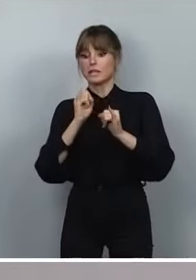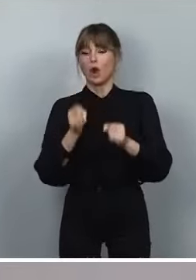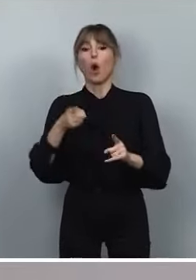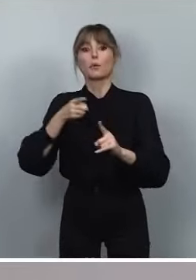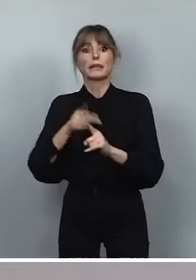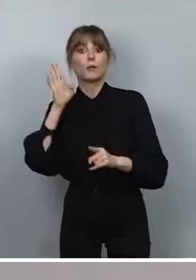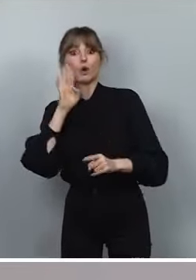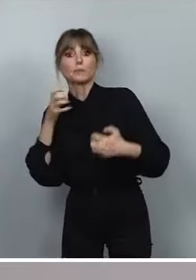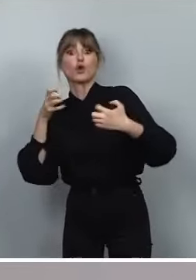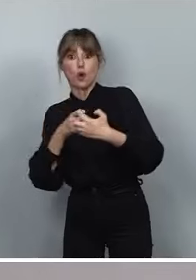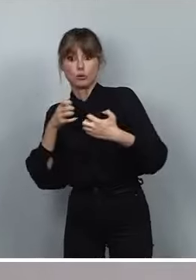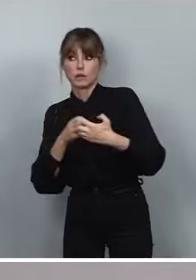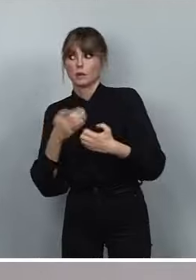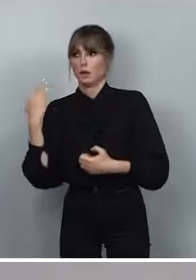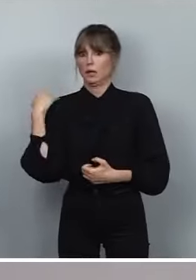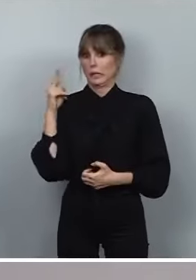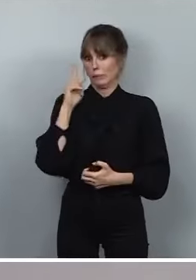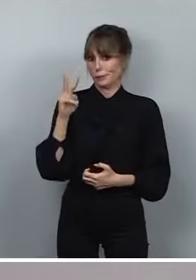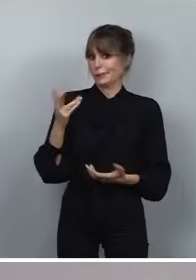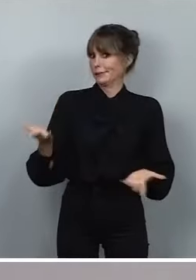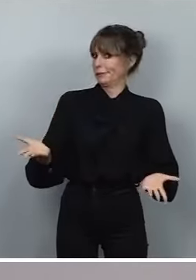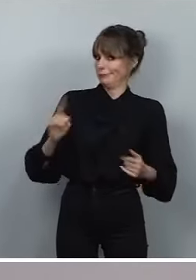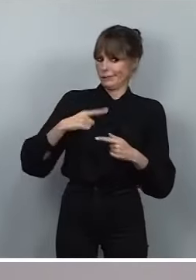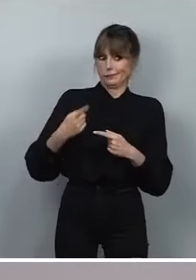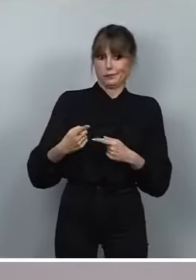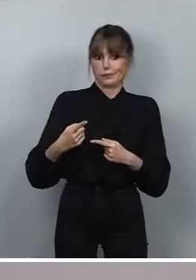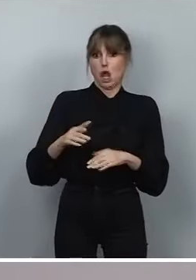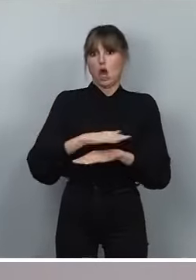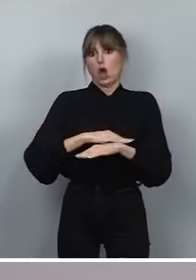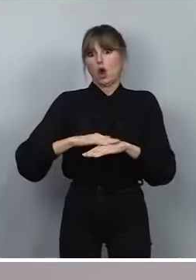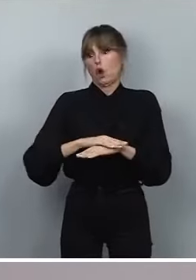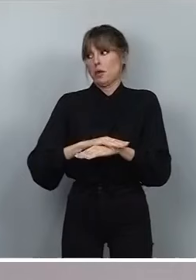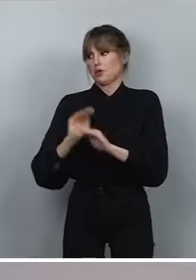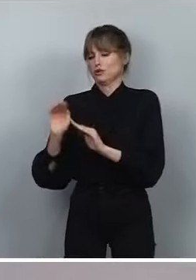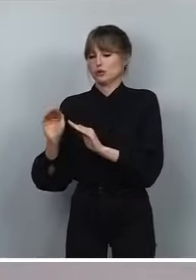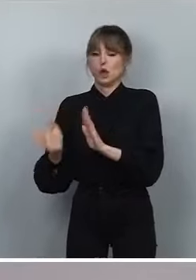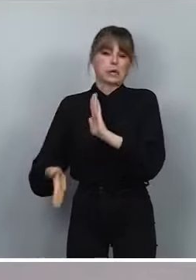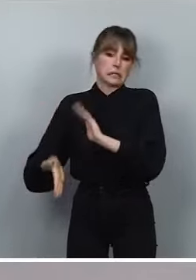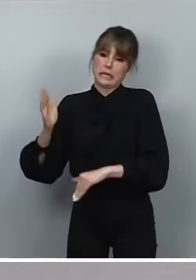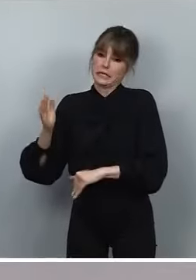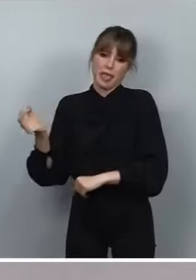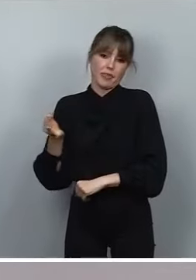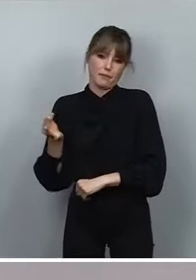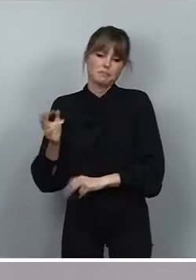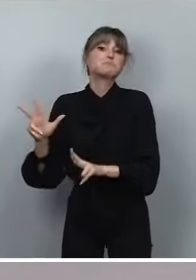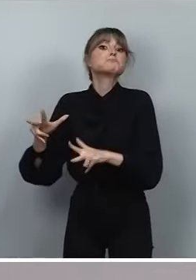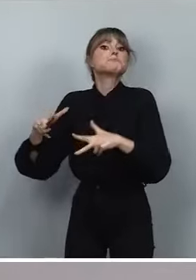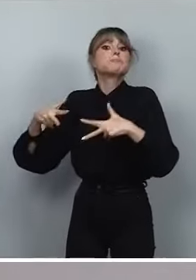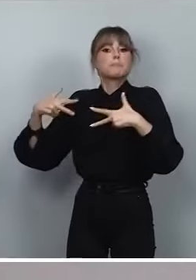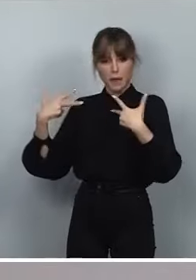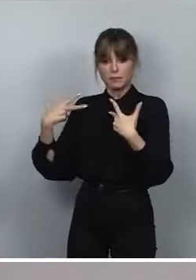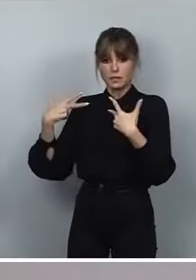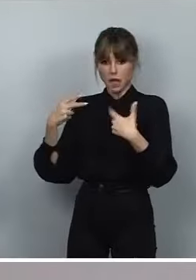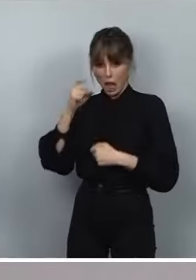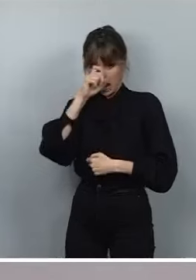corrupción y después de lo que hemos visto ayer, creo que él y todo su gobierno tiene que irse. Me van a permitir que le